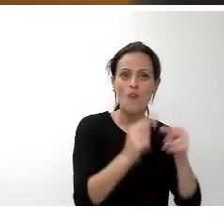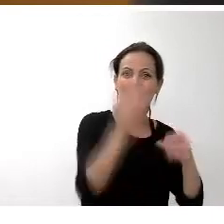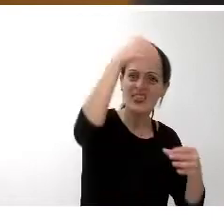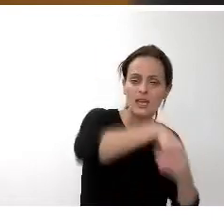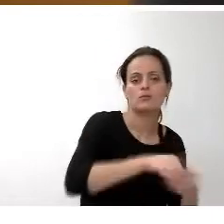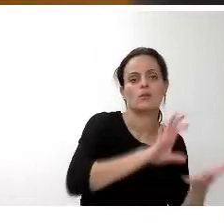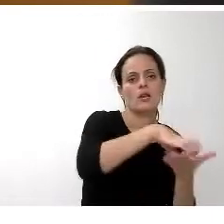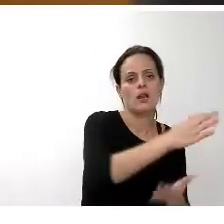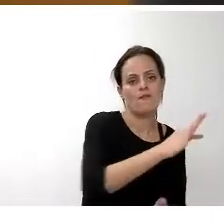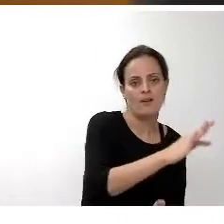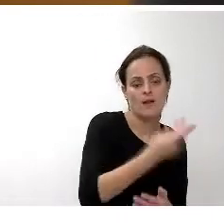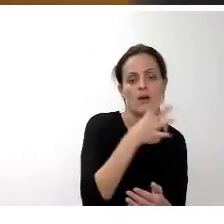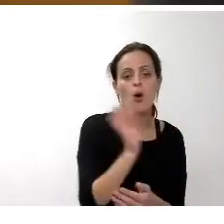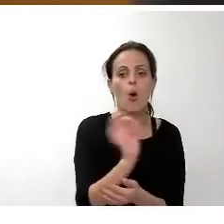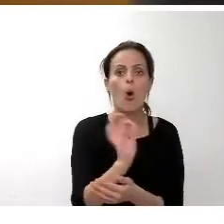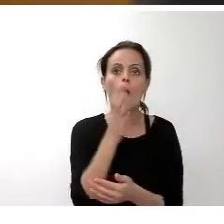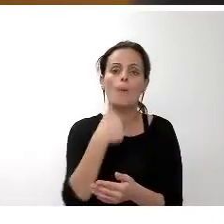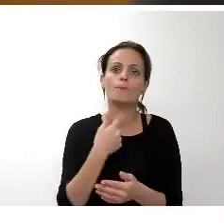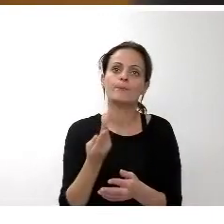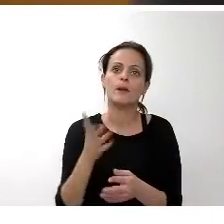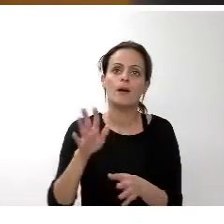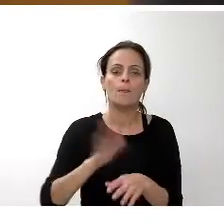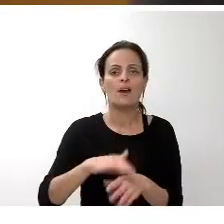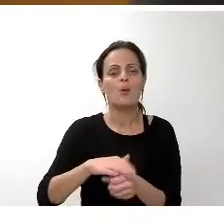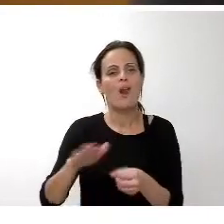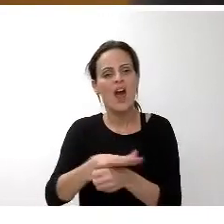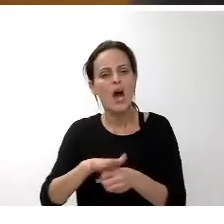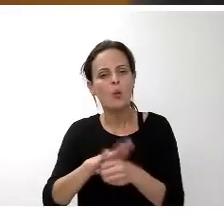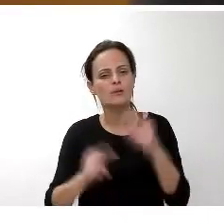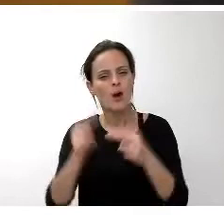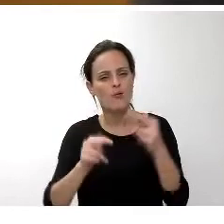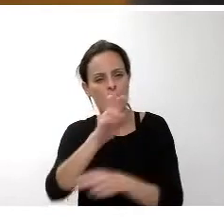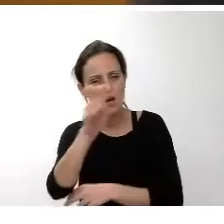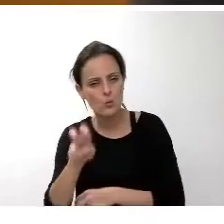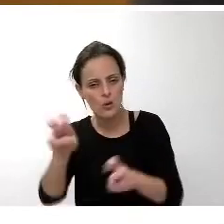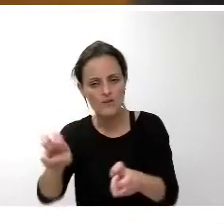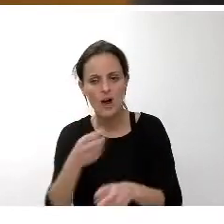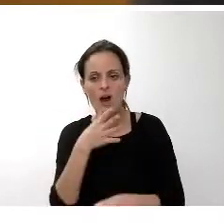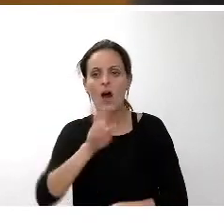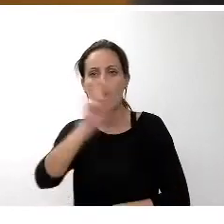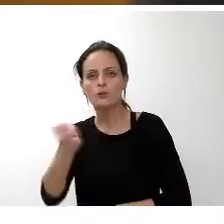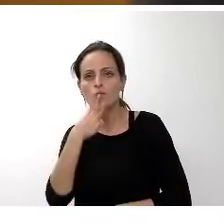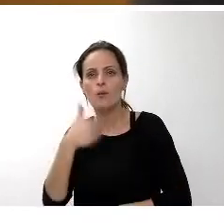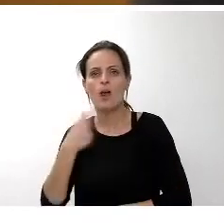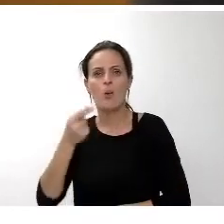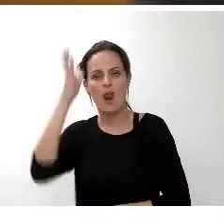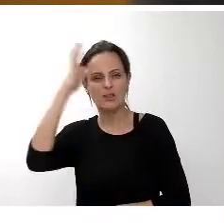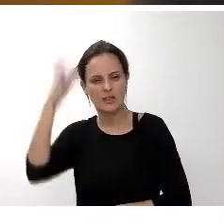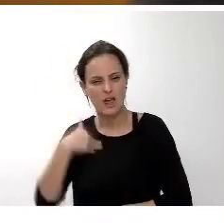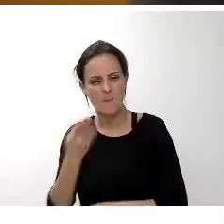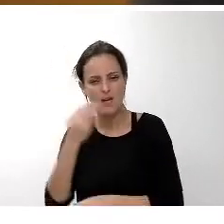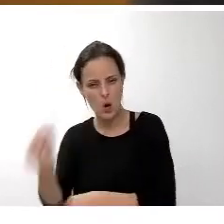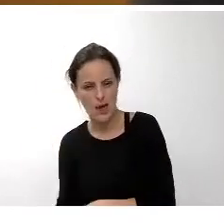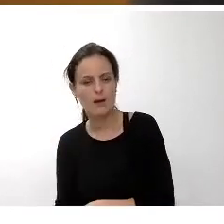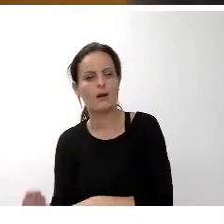3 millones para un nuevo Camp de la Cuesta más de 500.000 euros para el Hospital de la Trinidad y también con